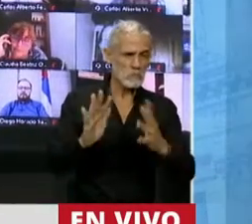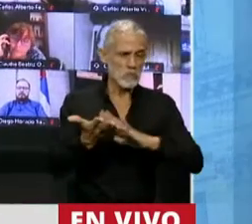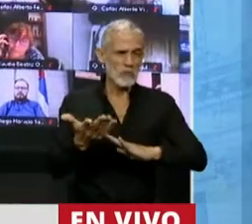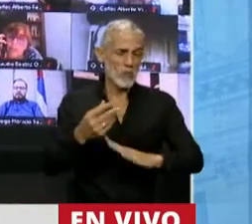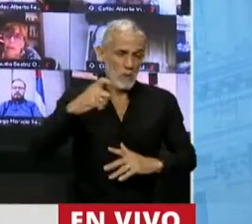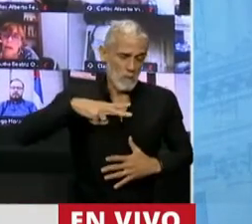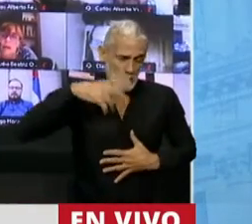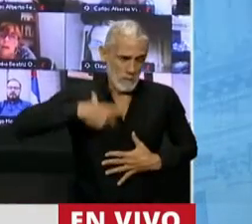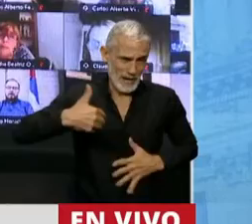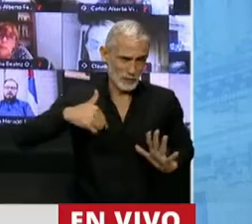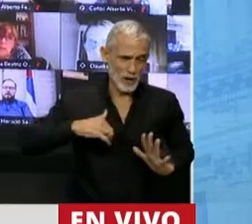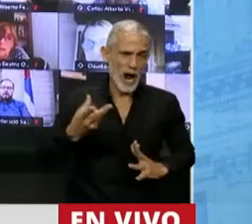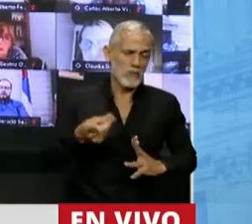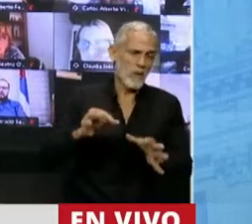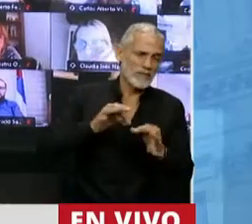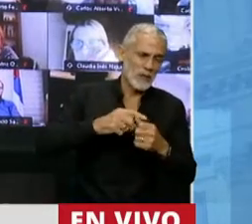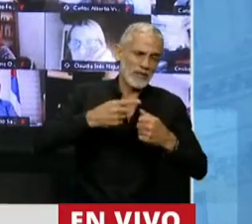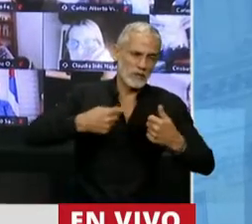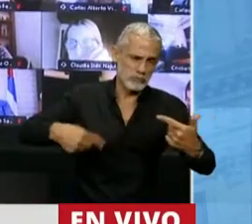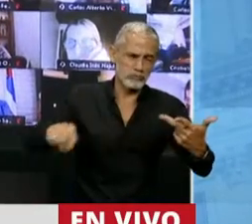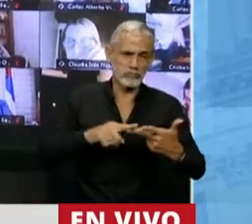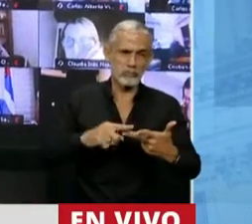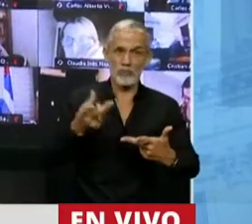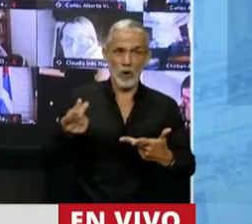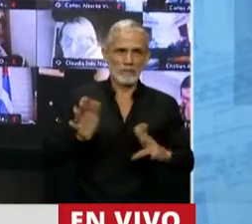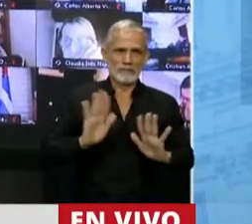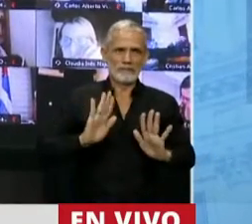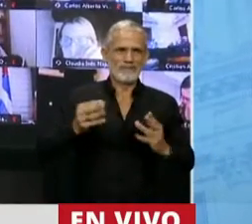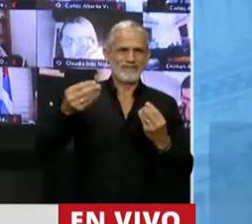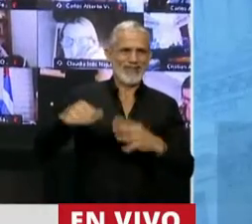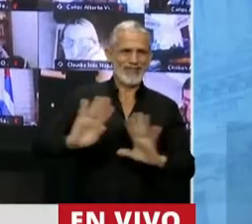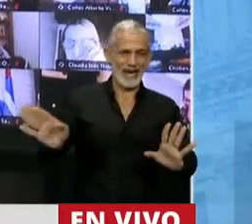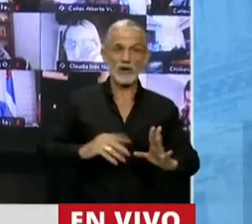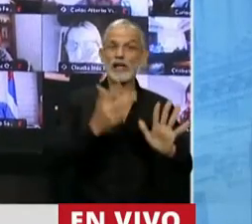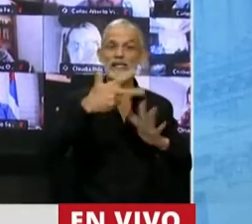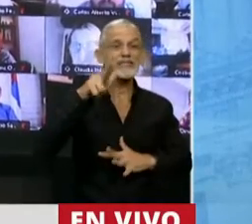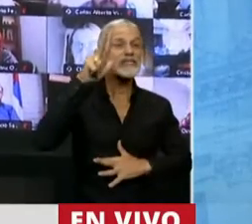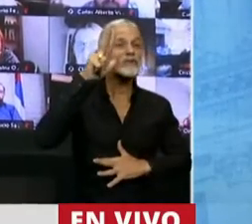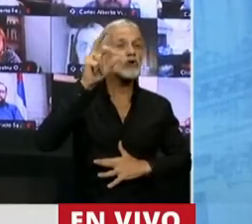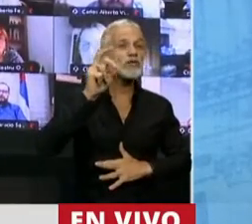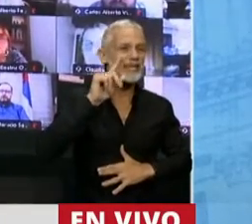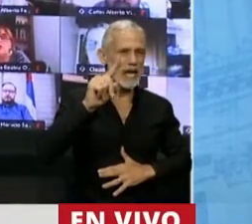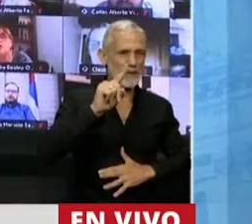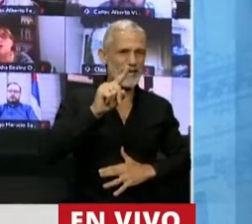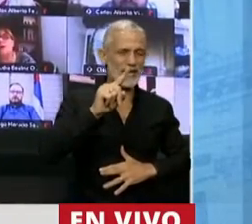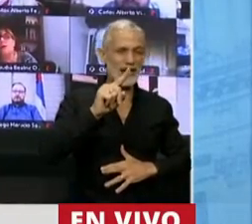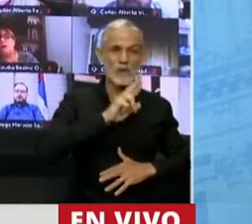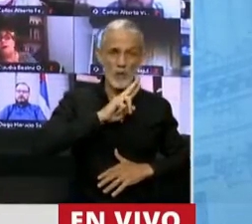personal esta profilaxis, dejaron de adquirirlos. Y 380.000 que sí